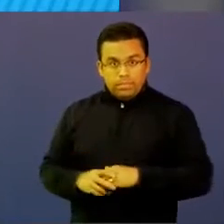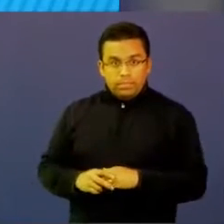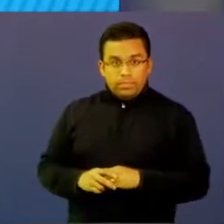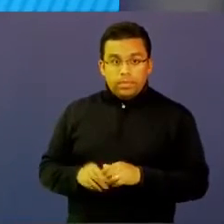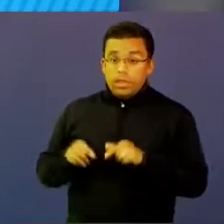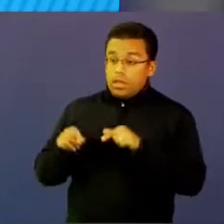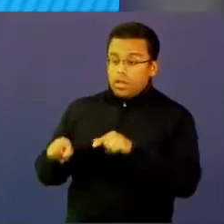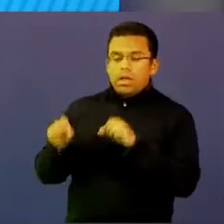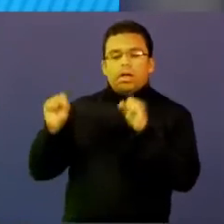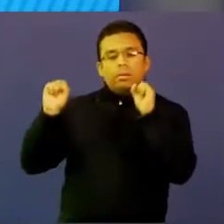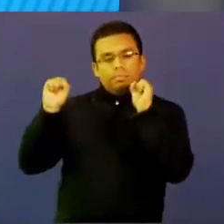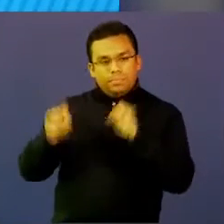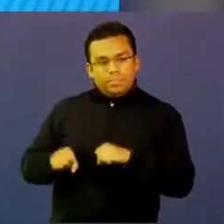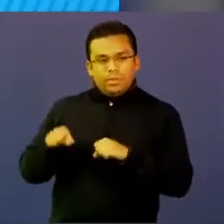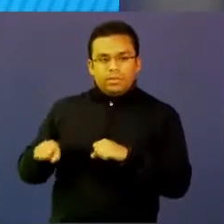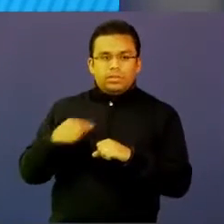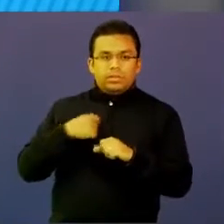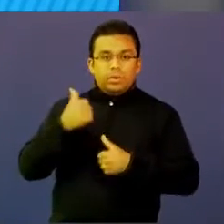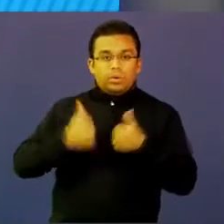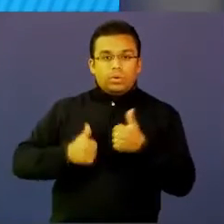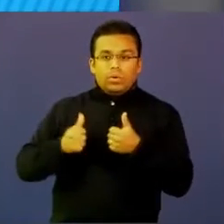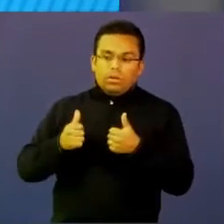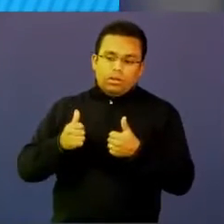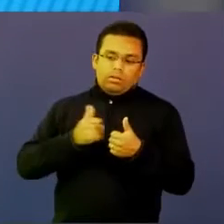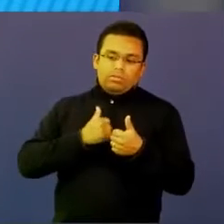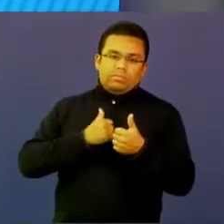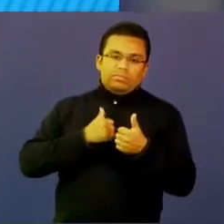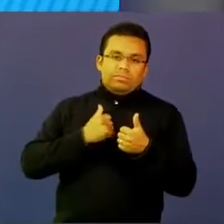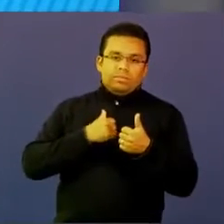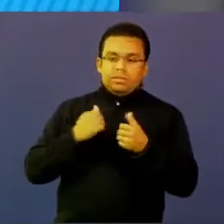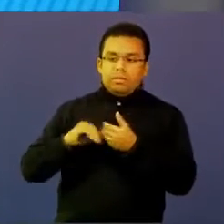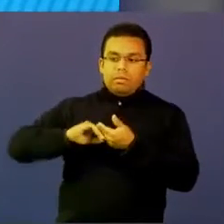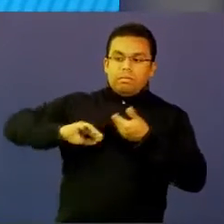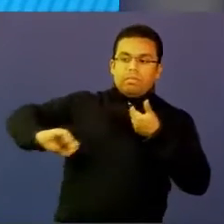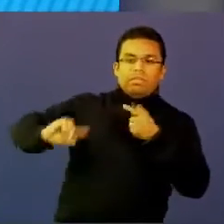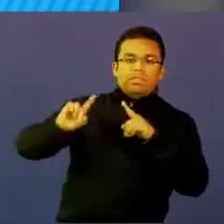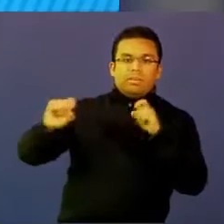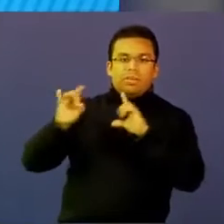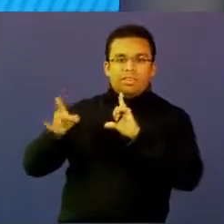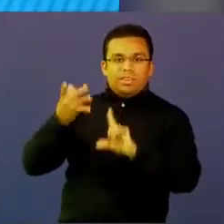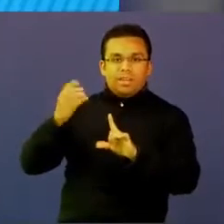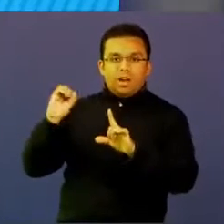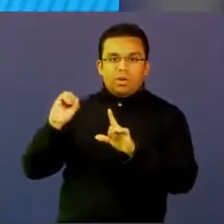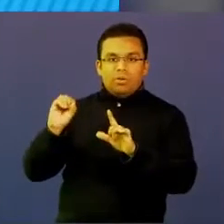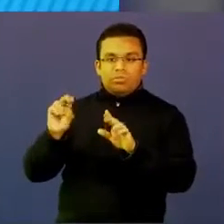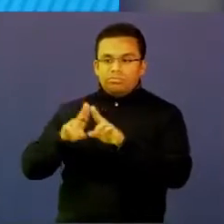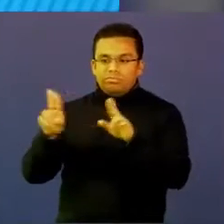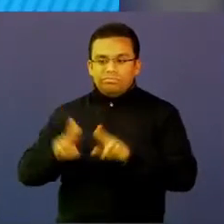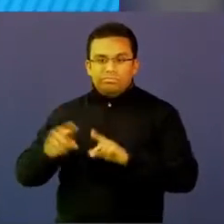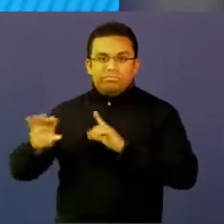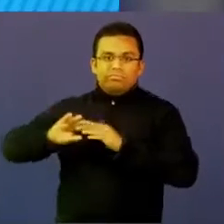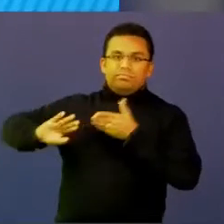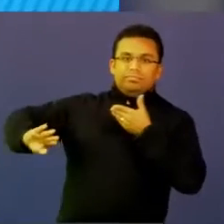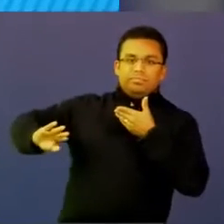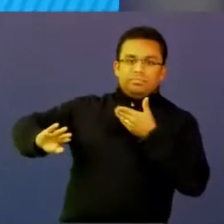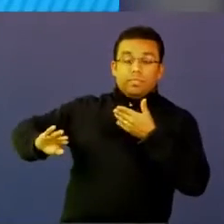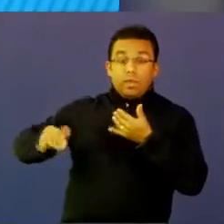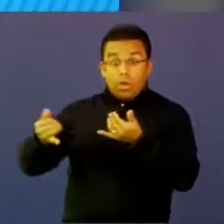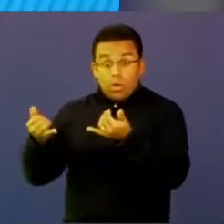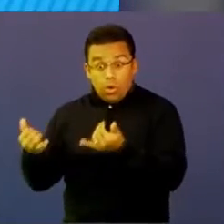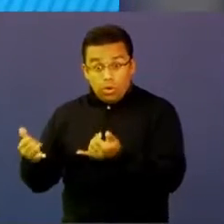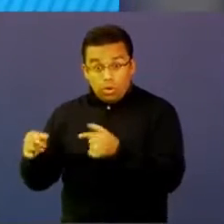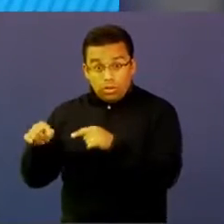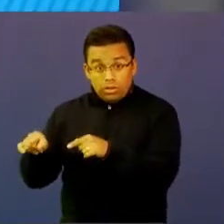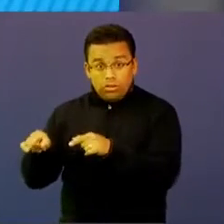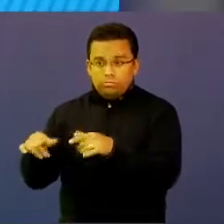encontramos con la brecha digital que tiene el maestro frente a nativos digitales. El niño hoy casi que es un instructor